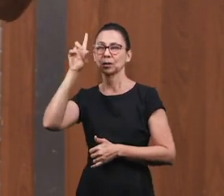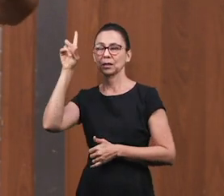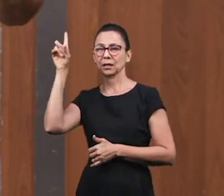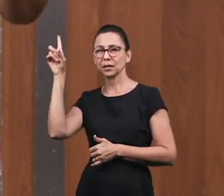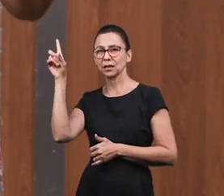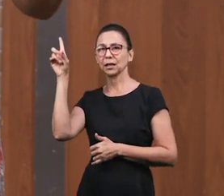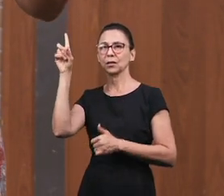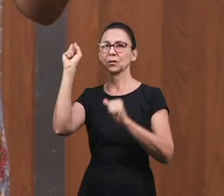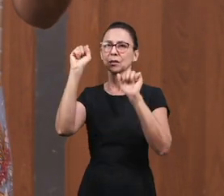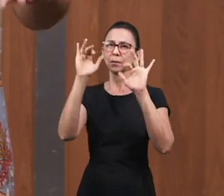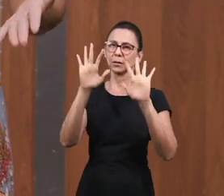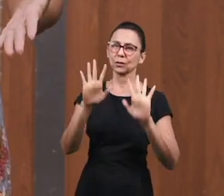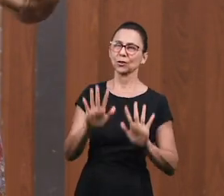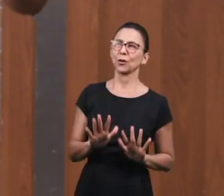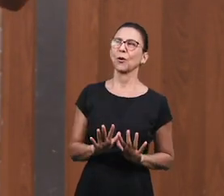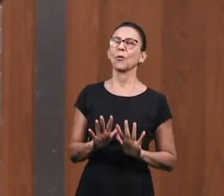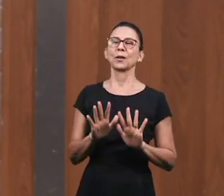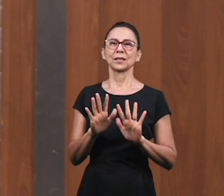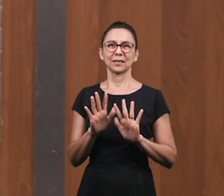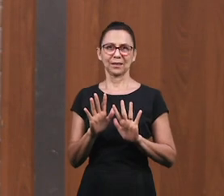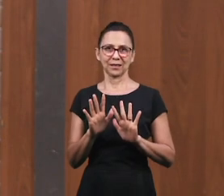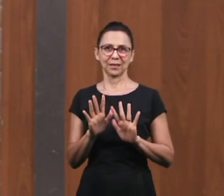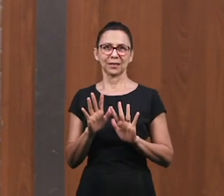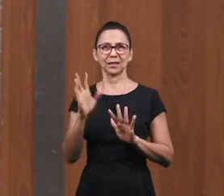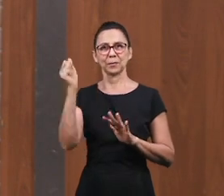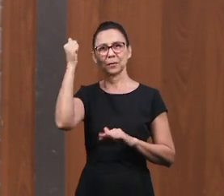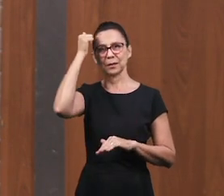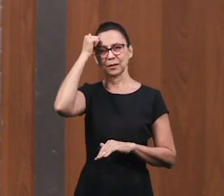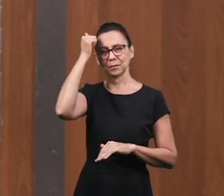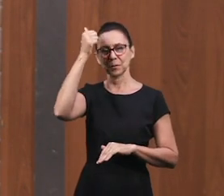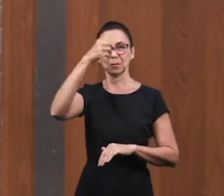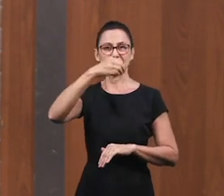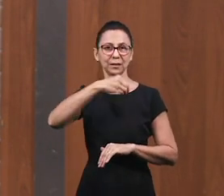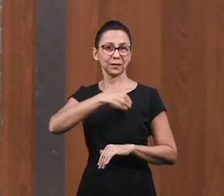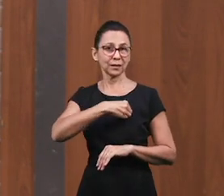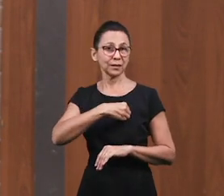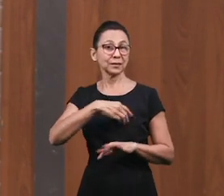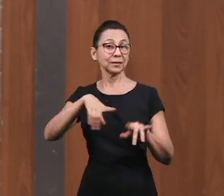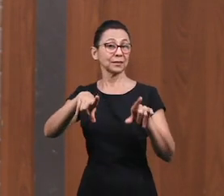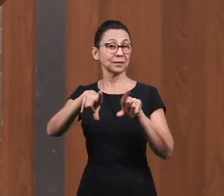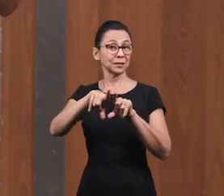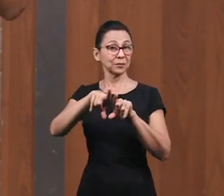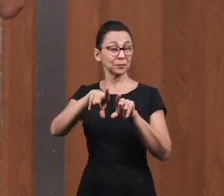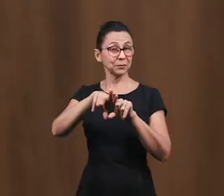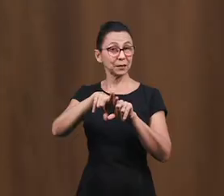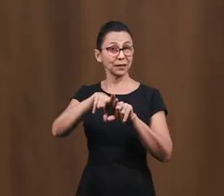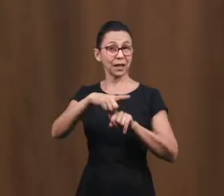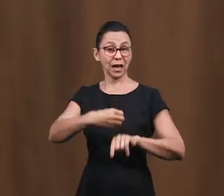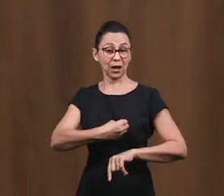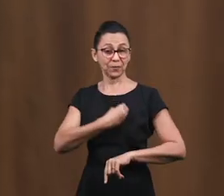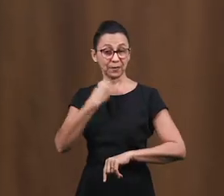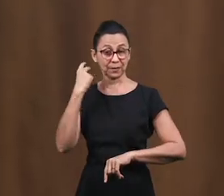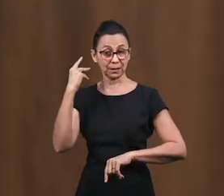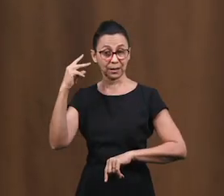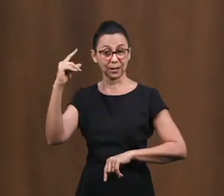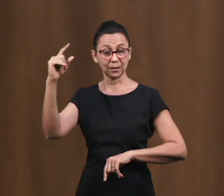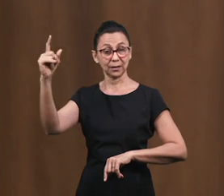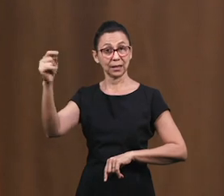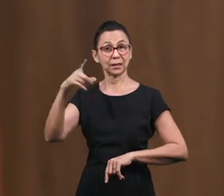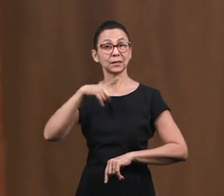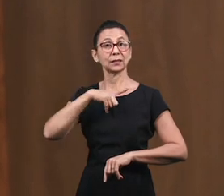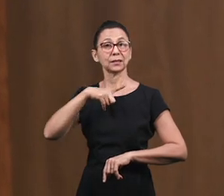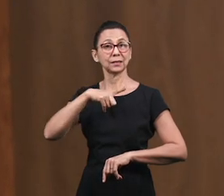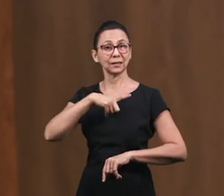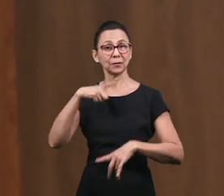Acercamos Nos Colocamos A Los Pies De Jesús Y El Mayor Beneficio De Todos La Vida Eterna Nos